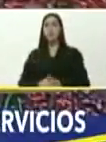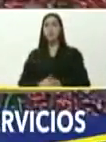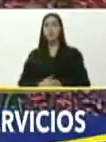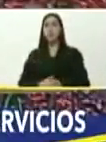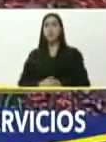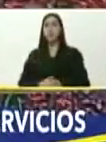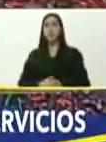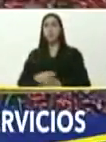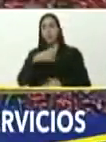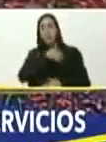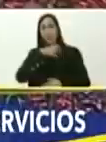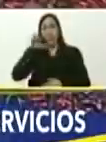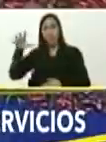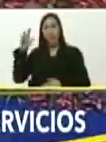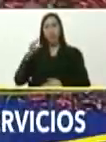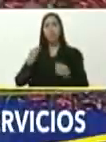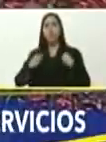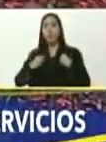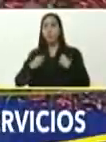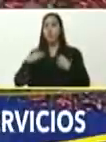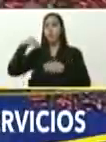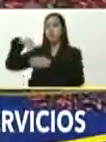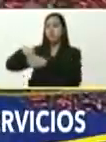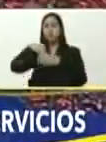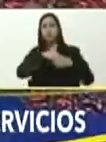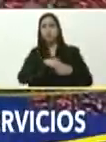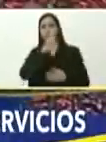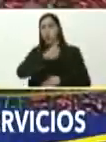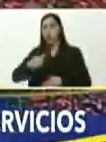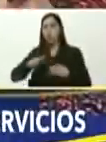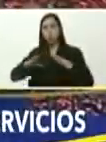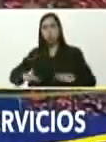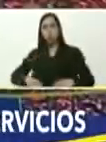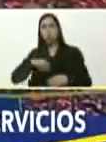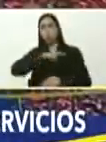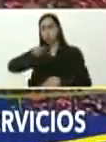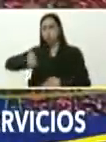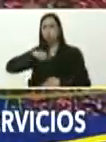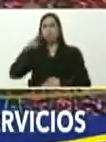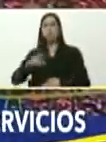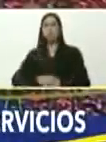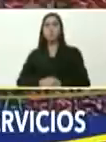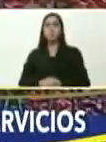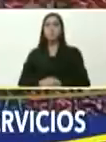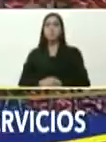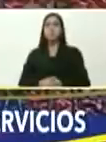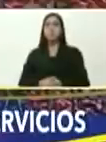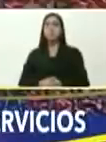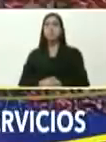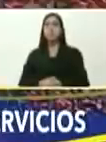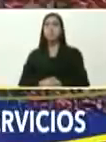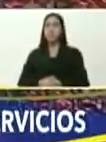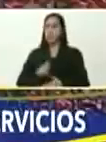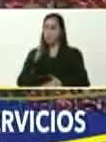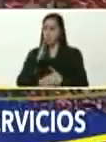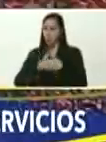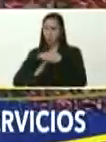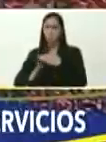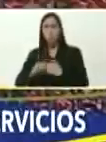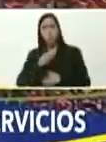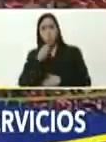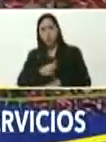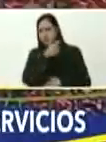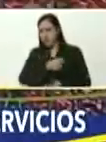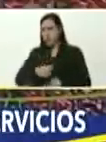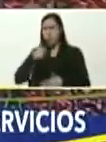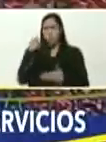en la patria, vive en ti, vive en mí, vive en nosotros, vive en los humildes, en los nobles, en